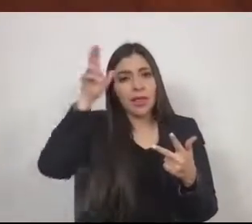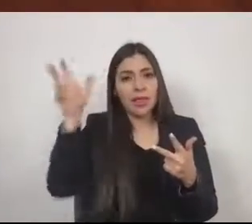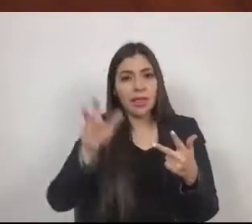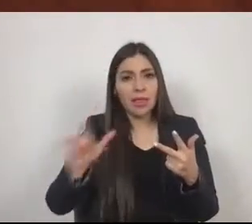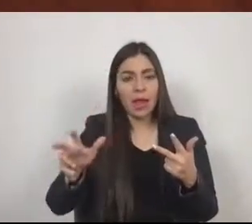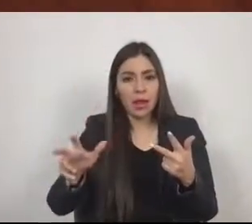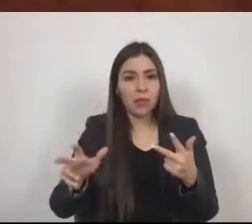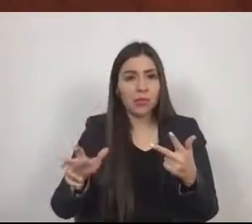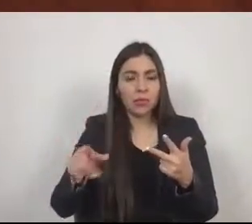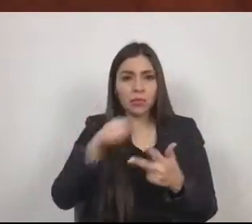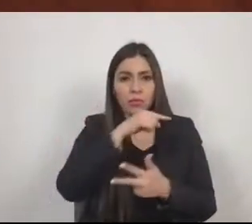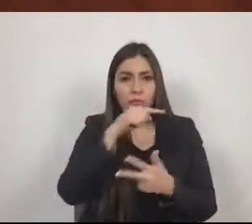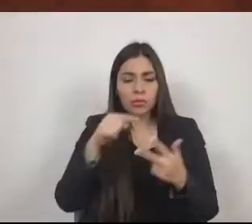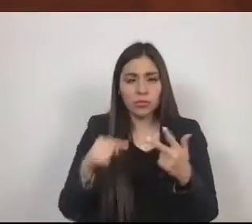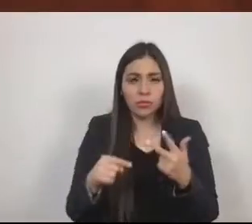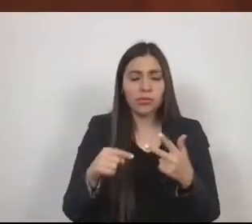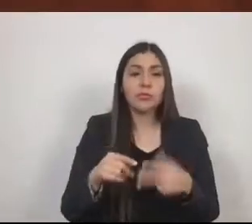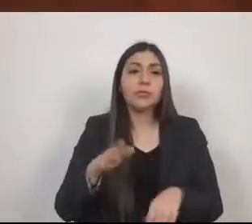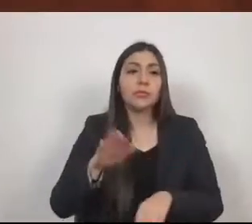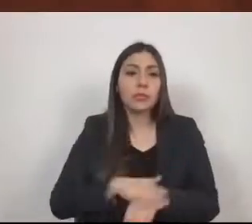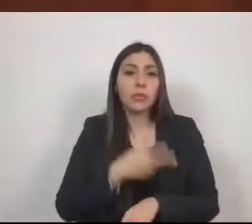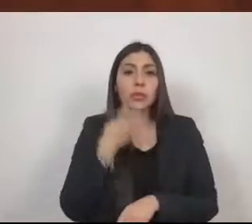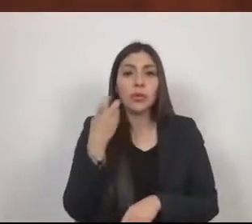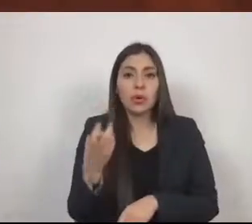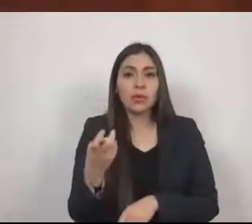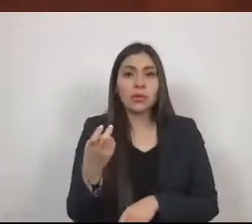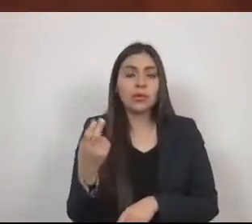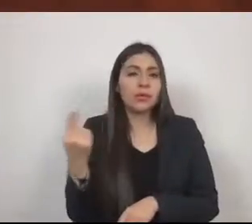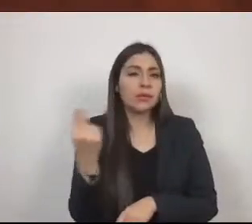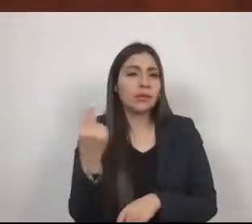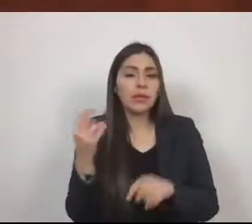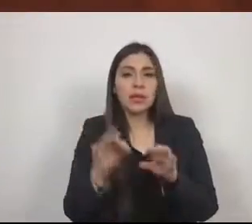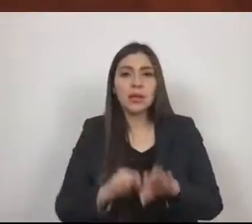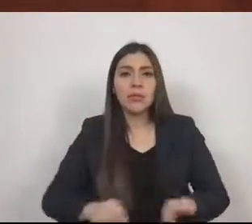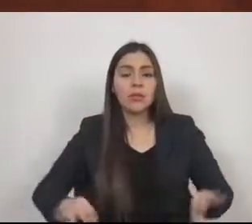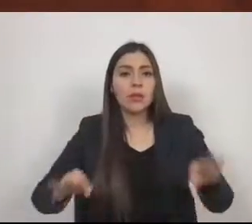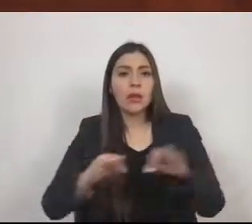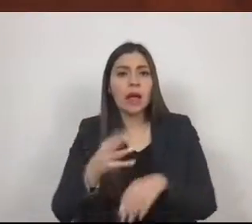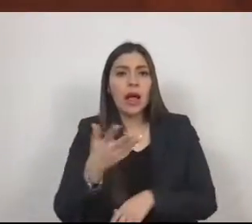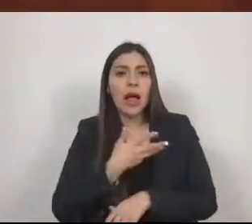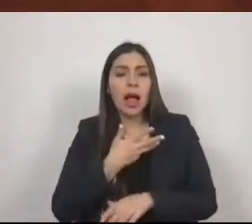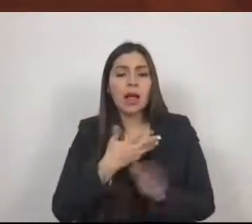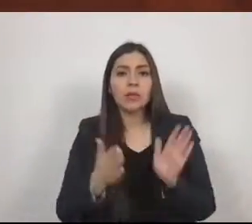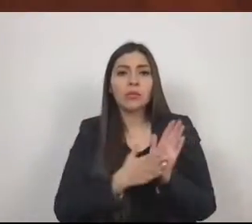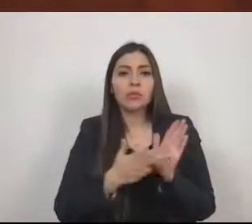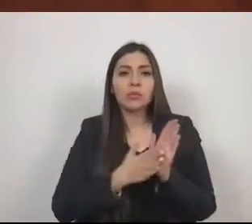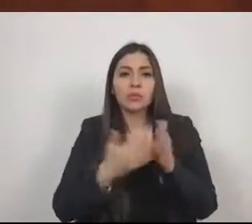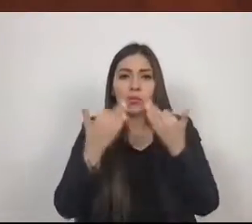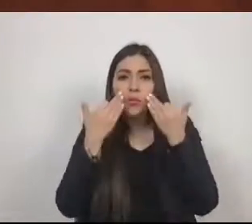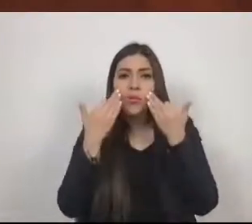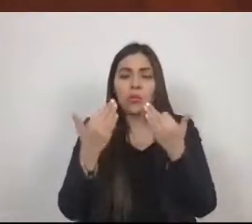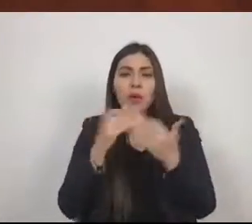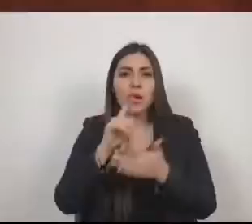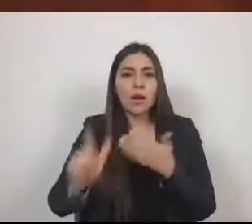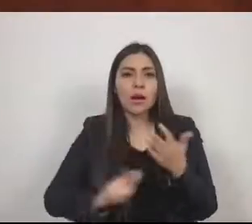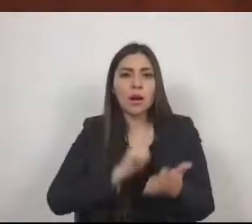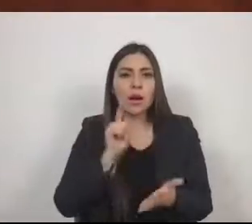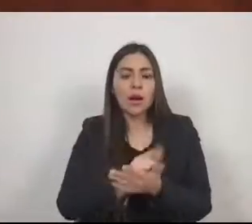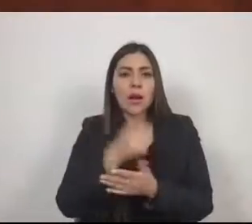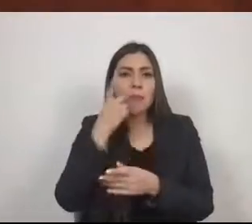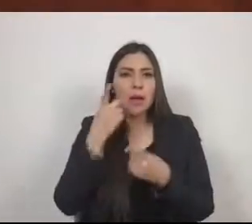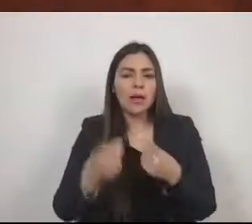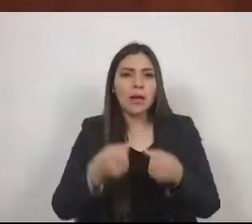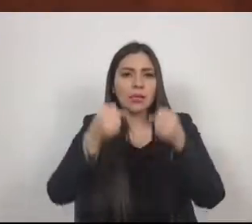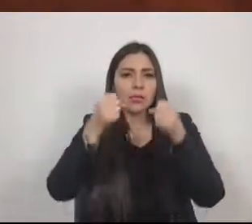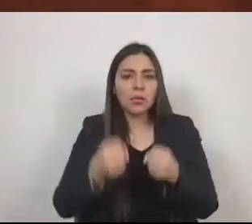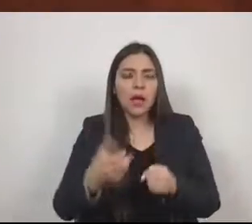Por esta razón es indispensable contar con un instrumento legal que garantice la existencia de este fondo